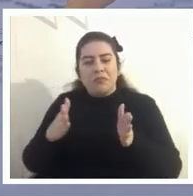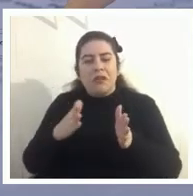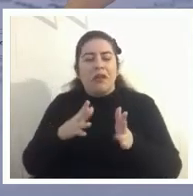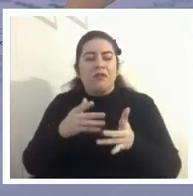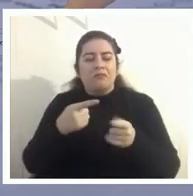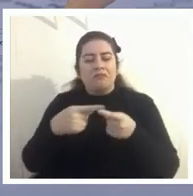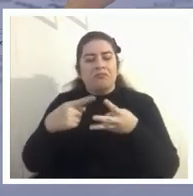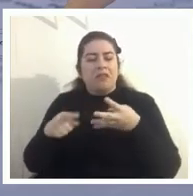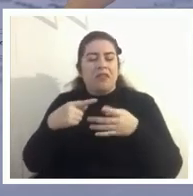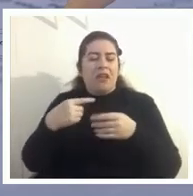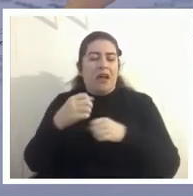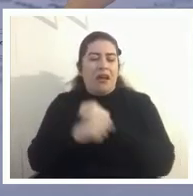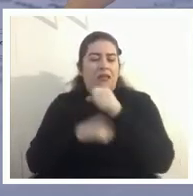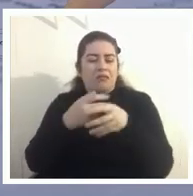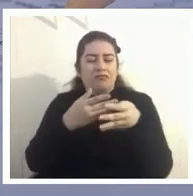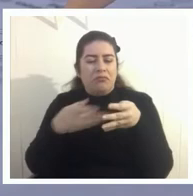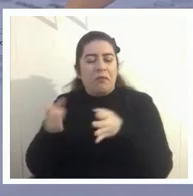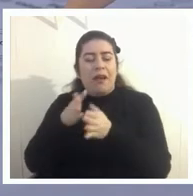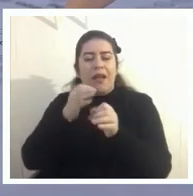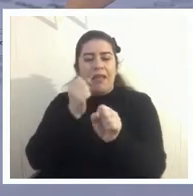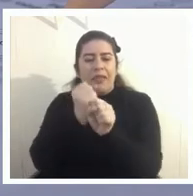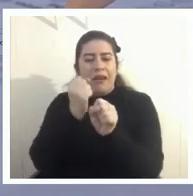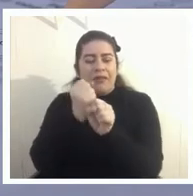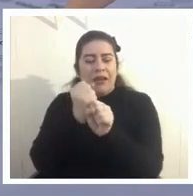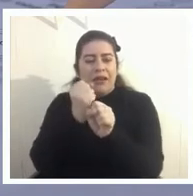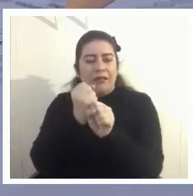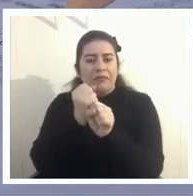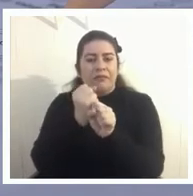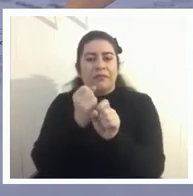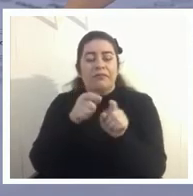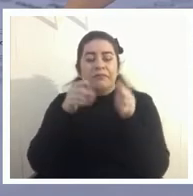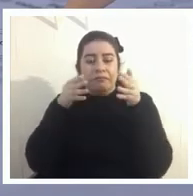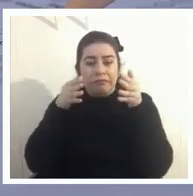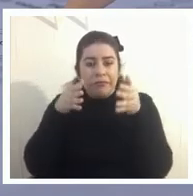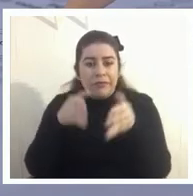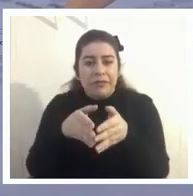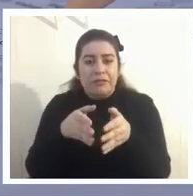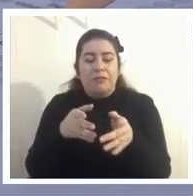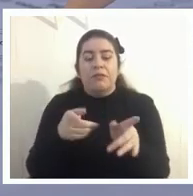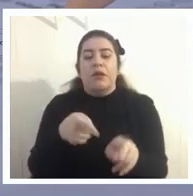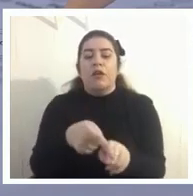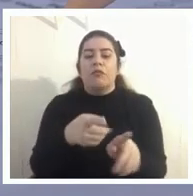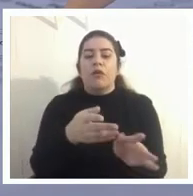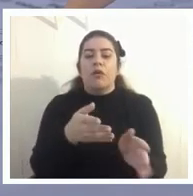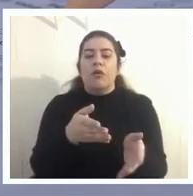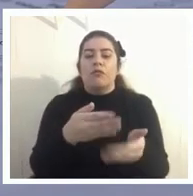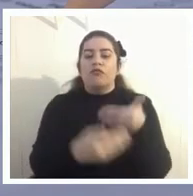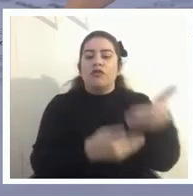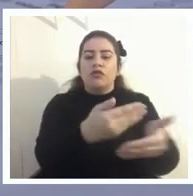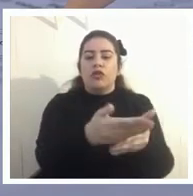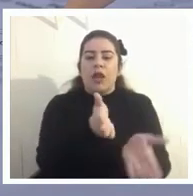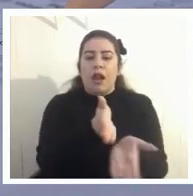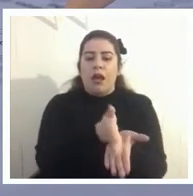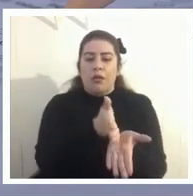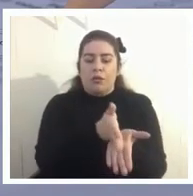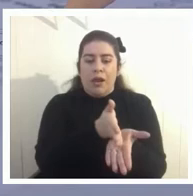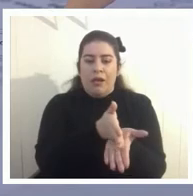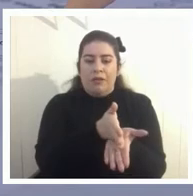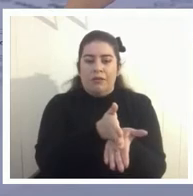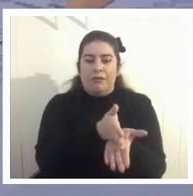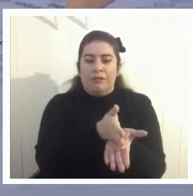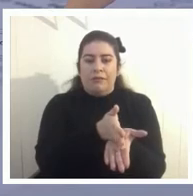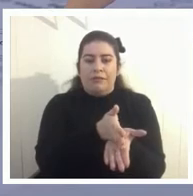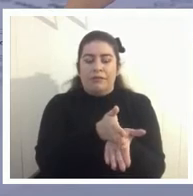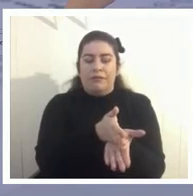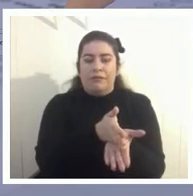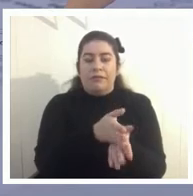de trabajar en lo que significa el desempeño cierto de las escuelas y una de las cosas más